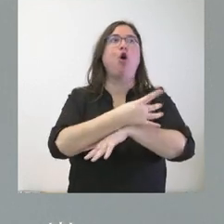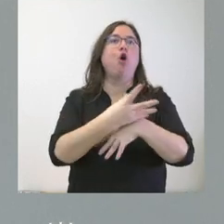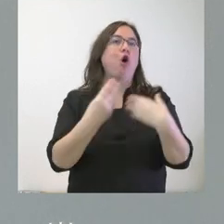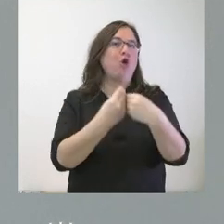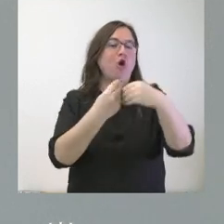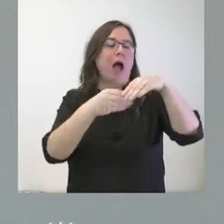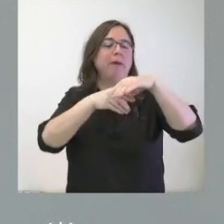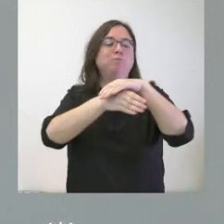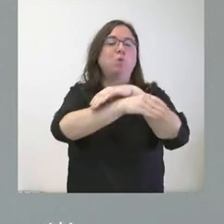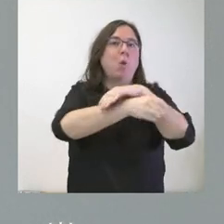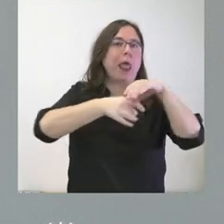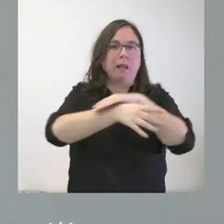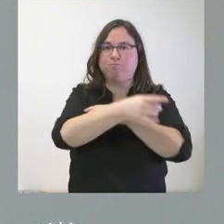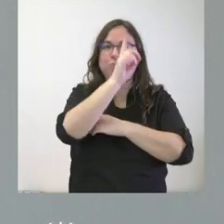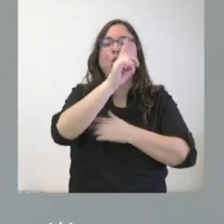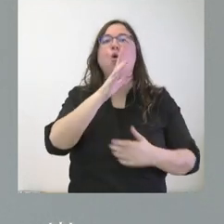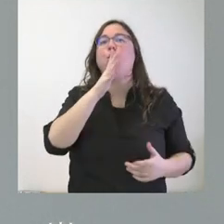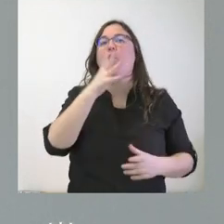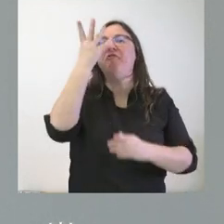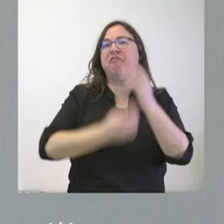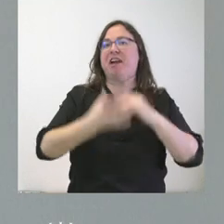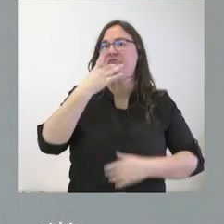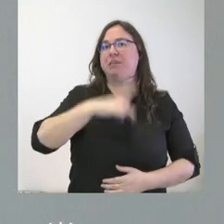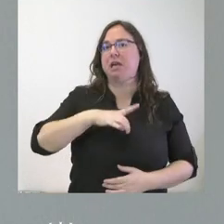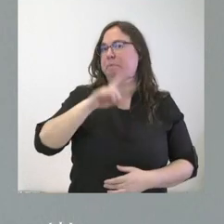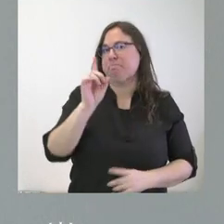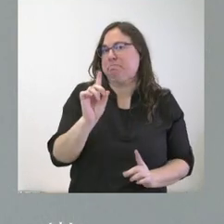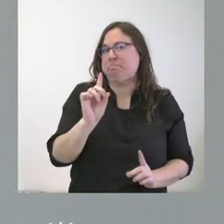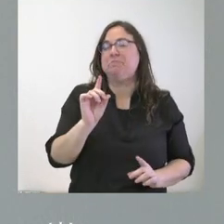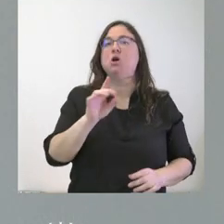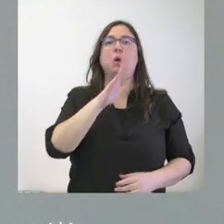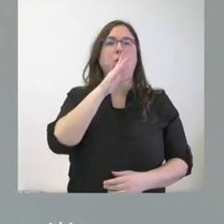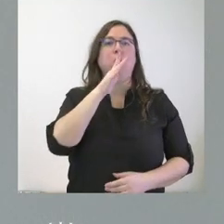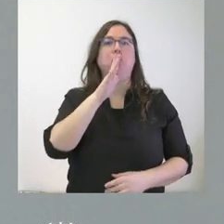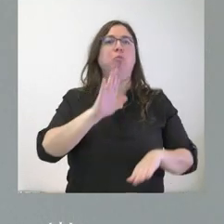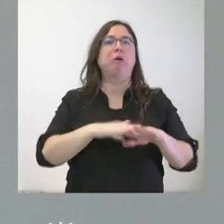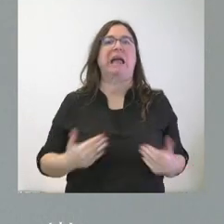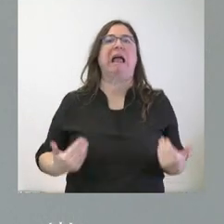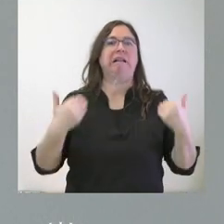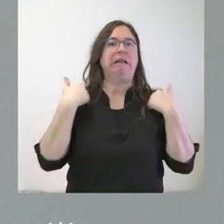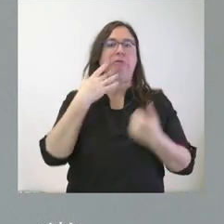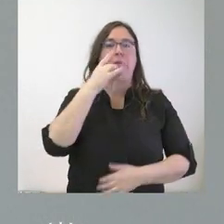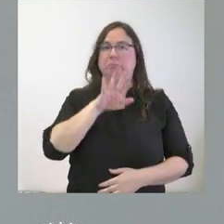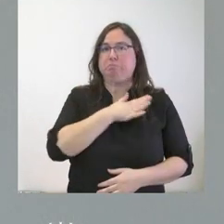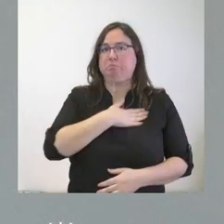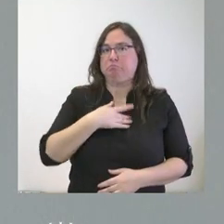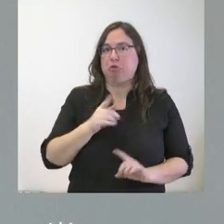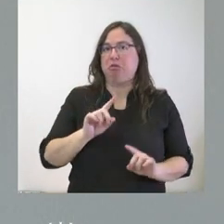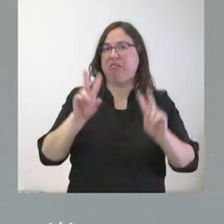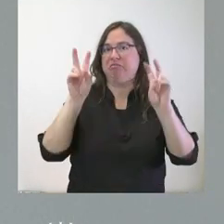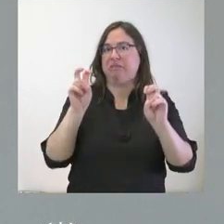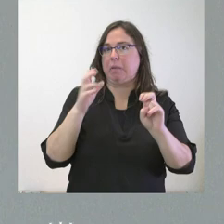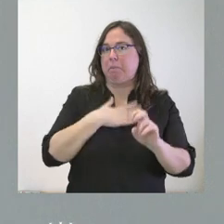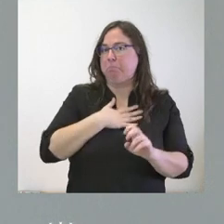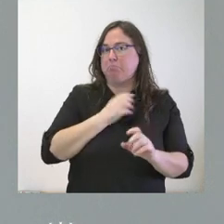en los túneles, ni quién cometió los errores, ni quién tiene que asumir responsabilidades. No es esta nuestra